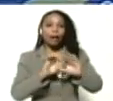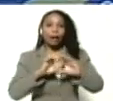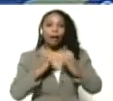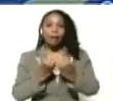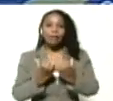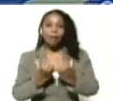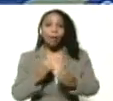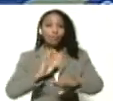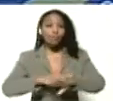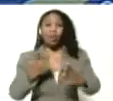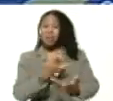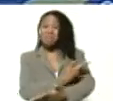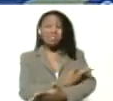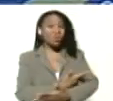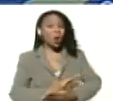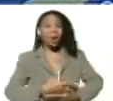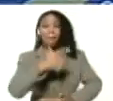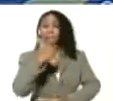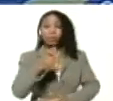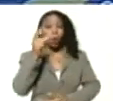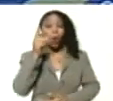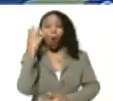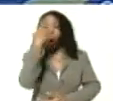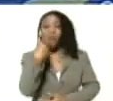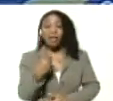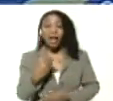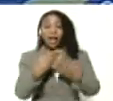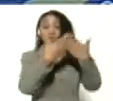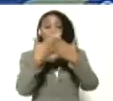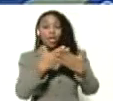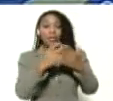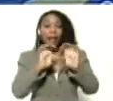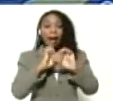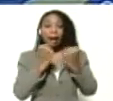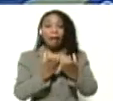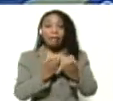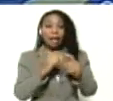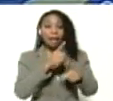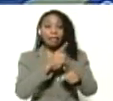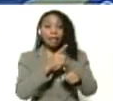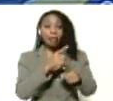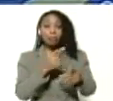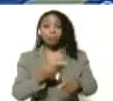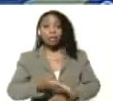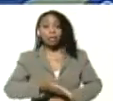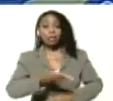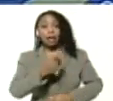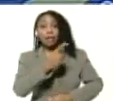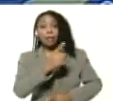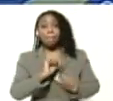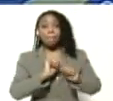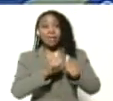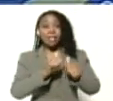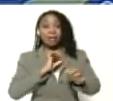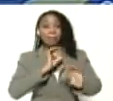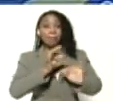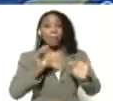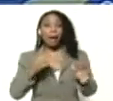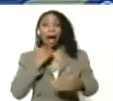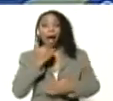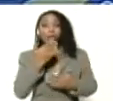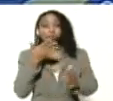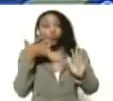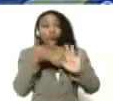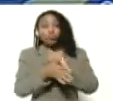Porque millones de muchachos, muchachas, estudiantes en clases. Bueno, es el factor. Venezuela fue uno de los primeros países